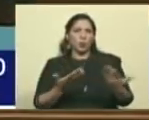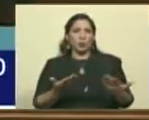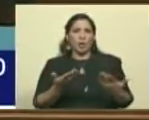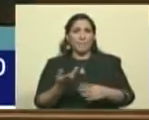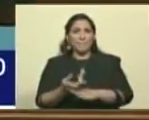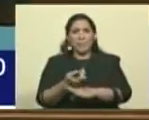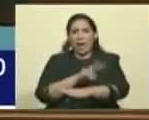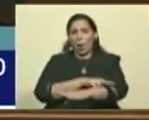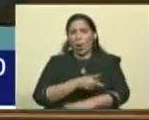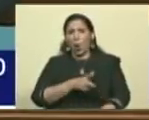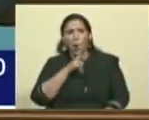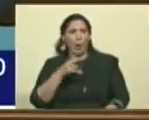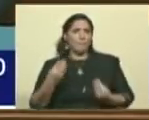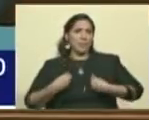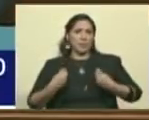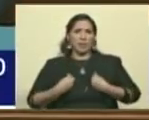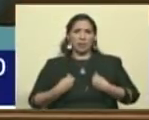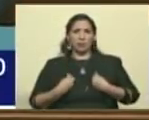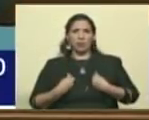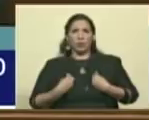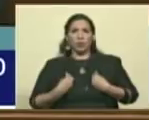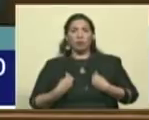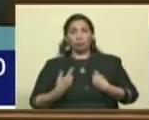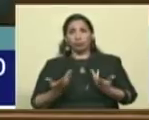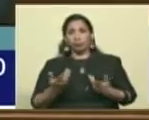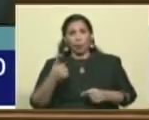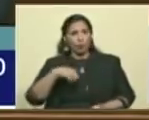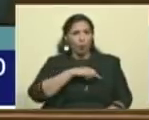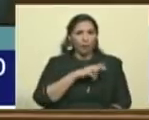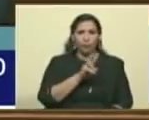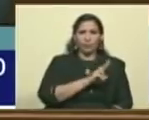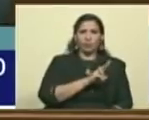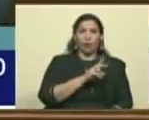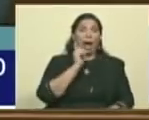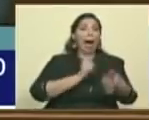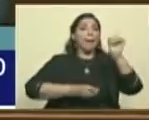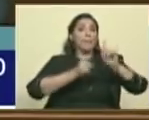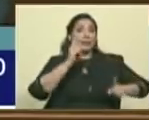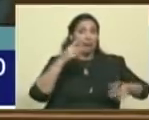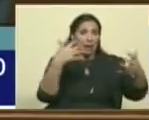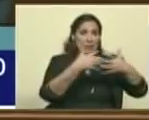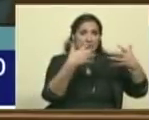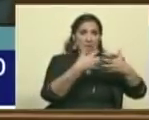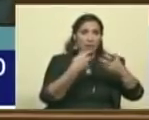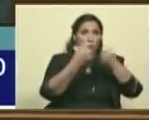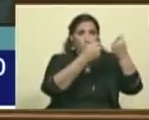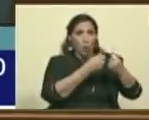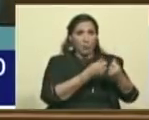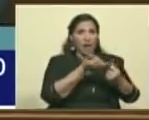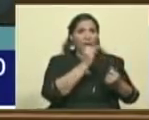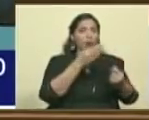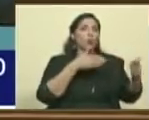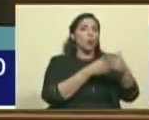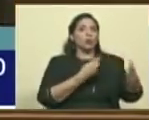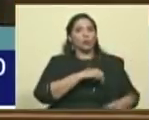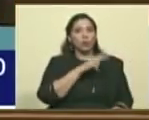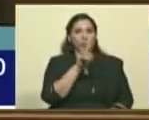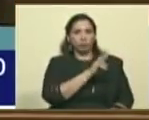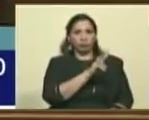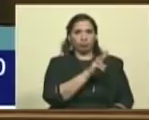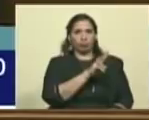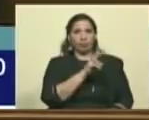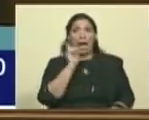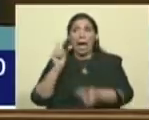condiciones que nuestro país. A pesar de la guerra que hay contra nuestro país. Y algún día esos